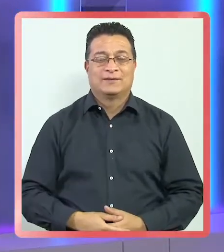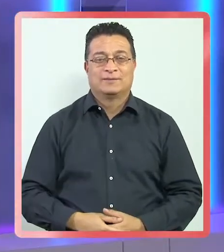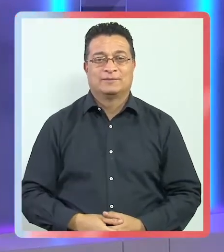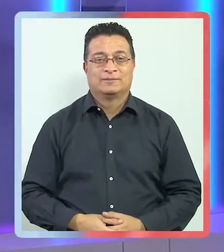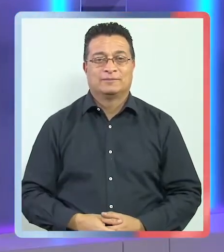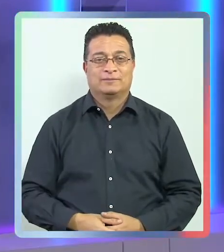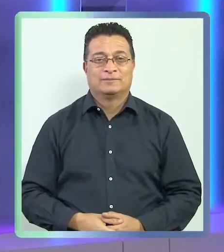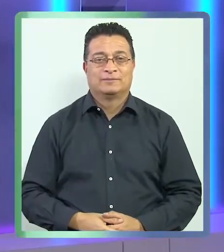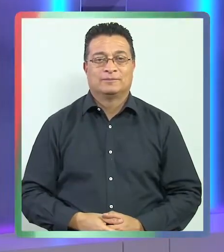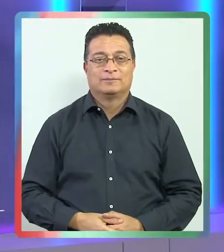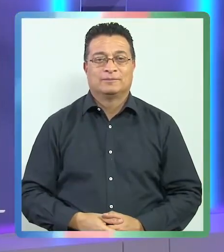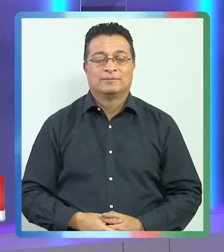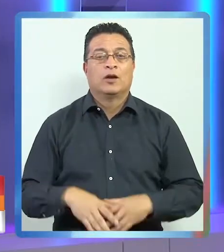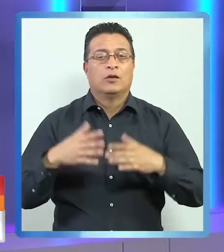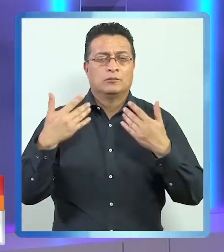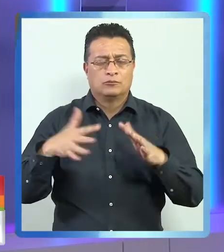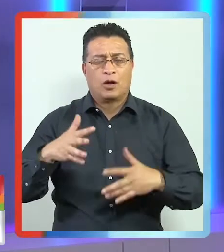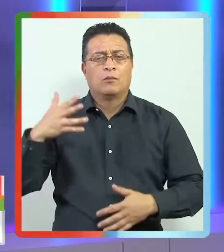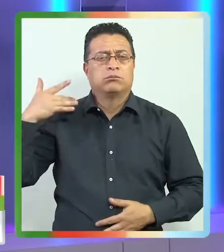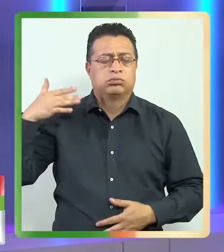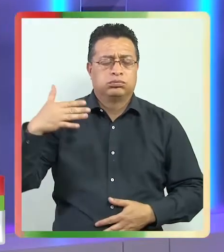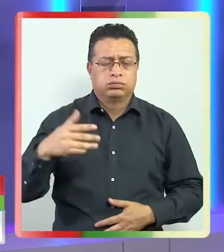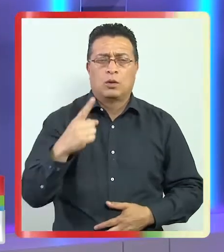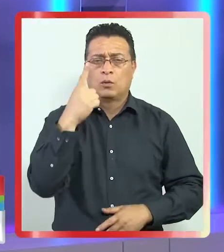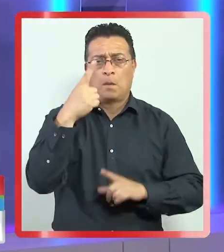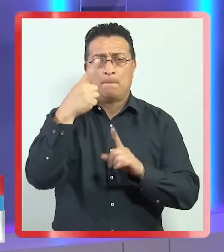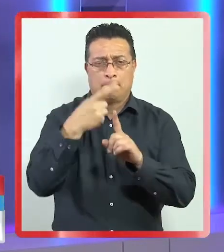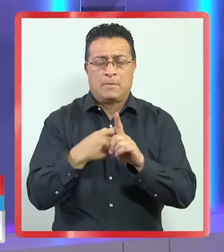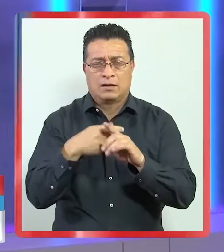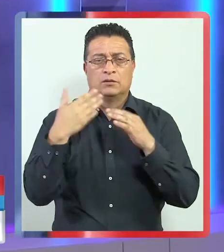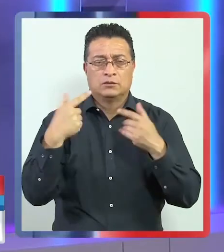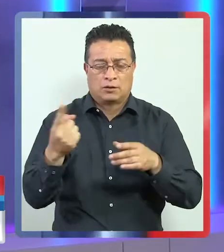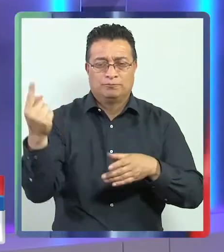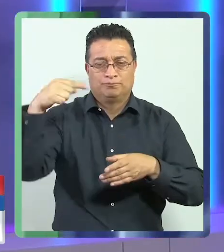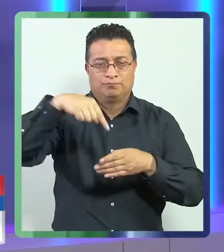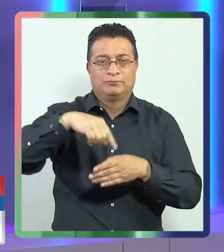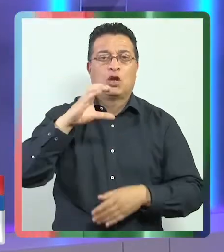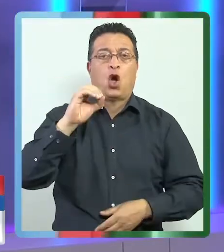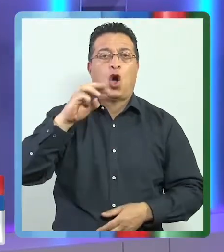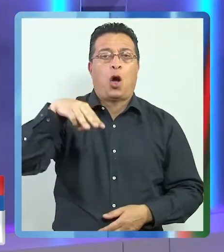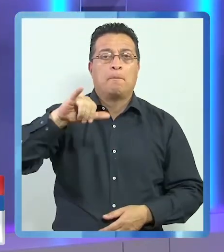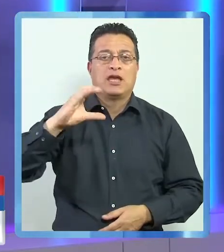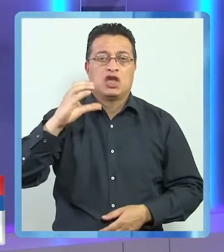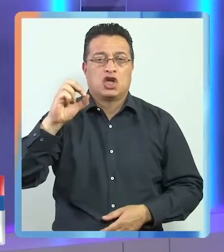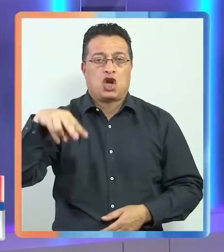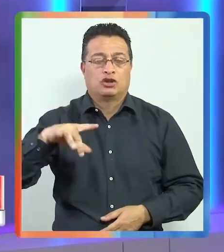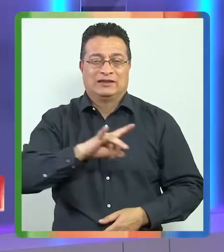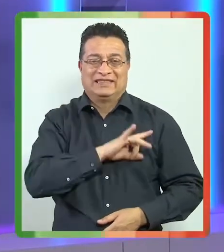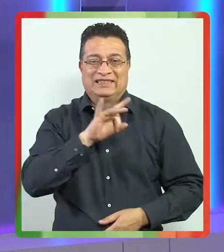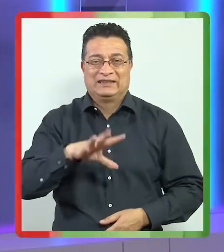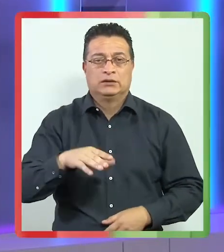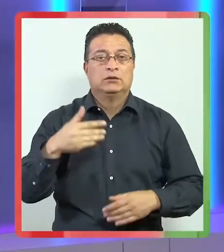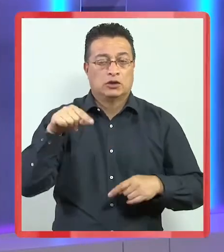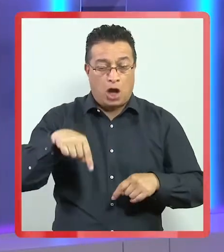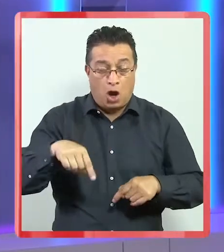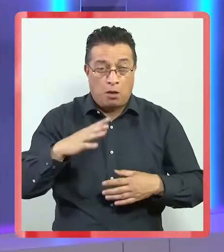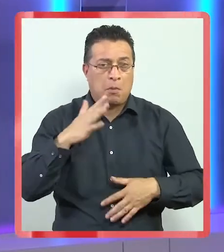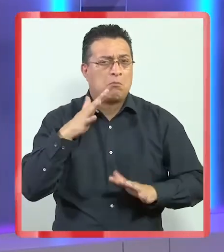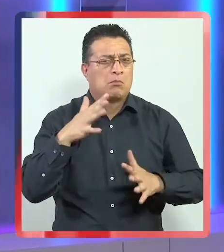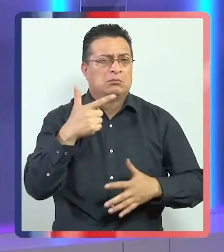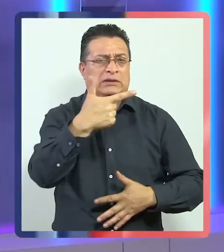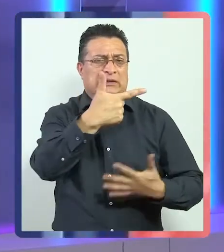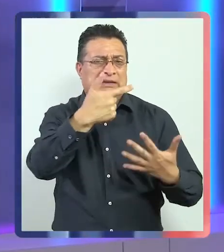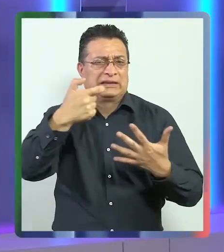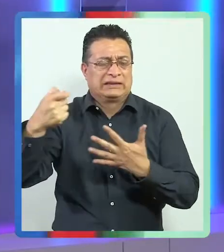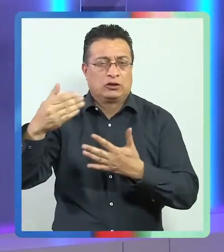Ha transcurrido poco más de un mes desde la llegada de Omicron a Chile. Y a estas alturas ya hay casi 700 enfermos contagiados con esta